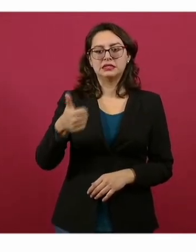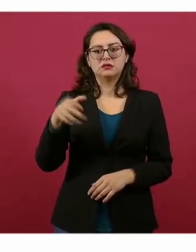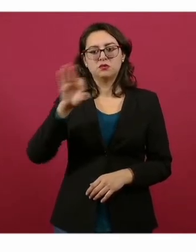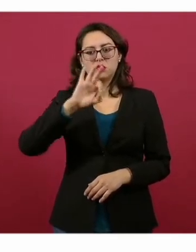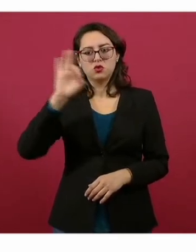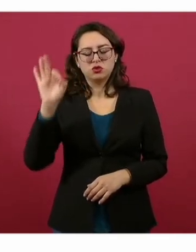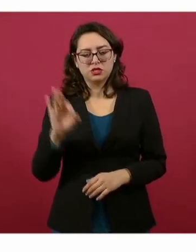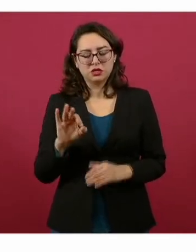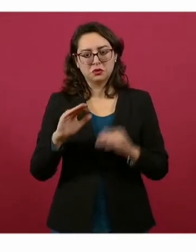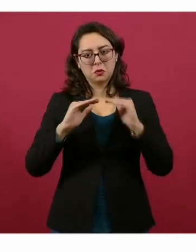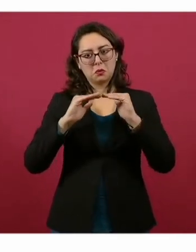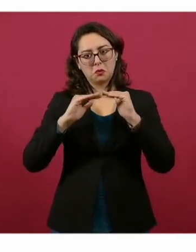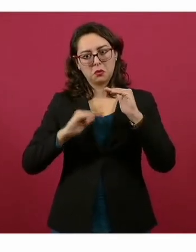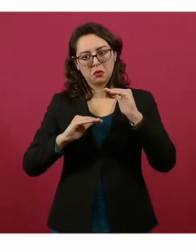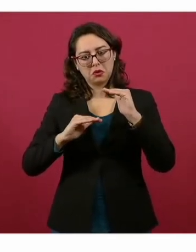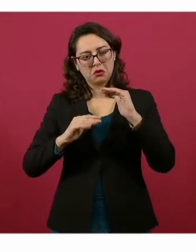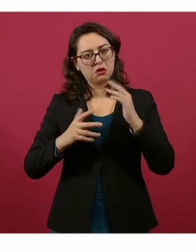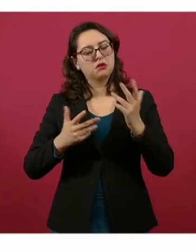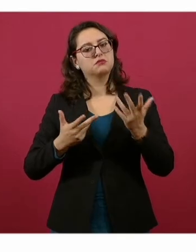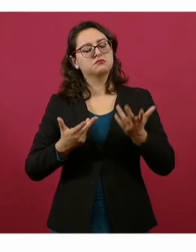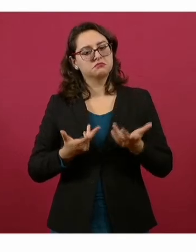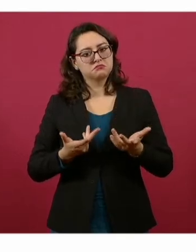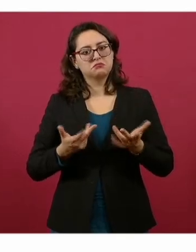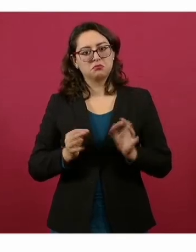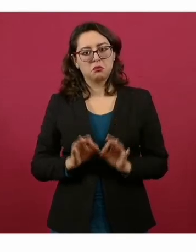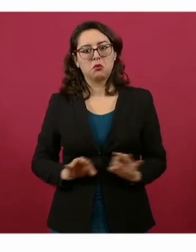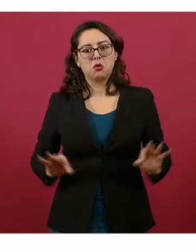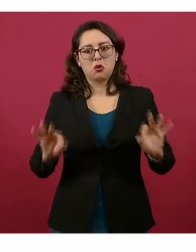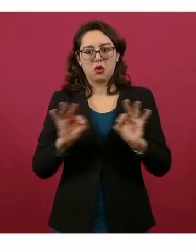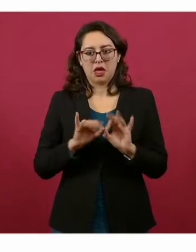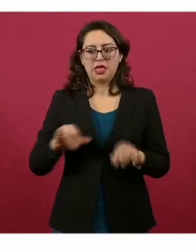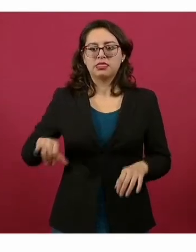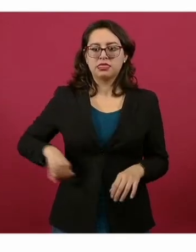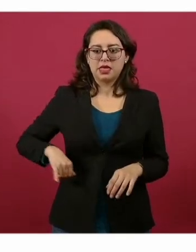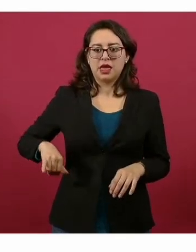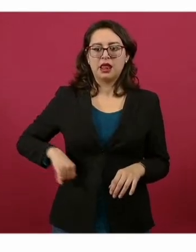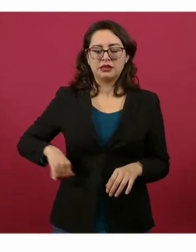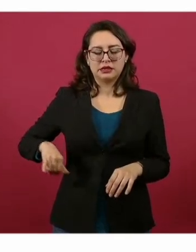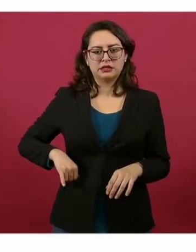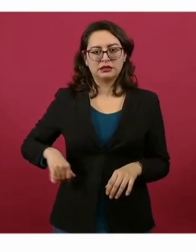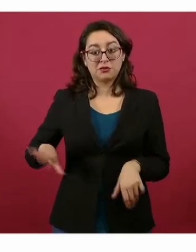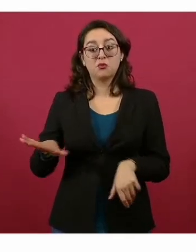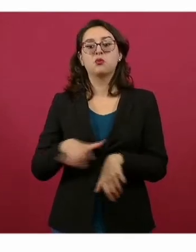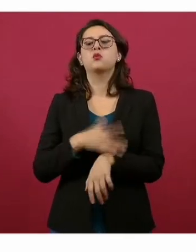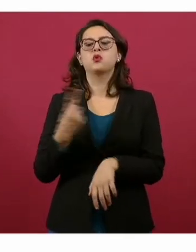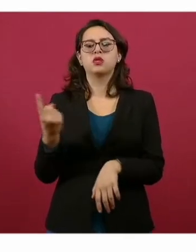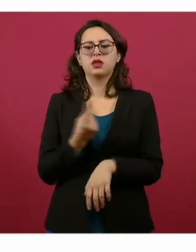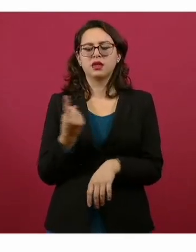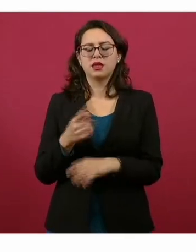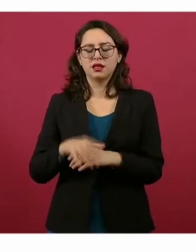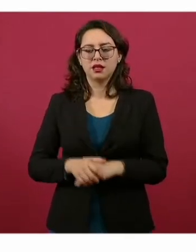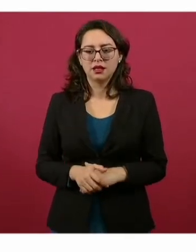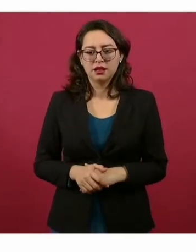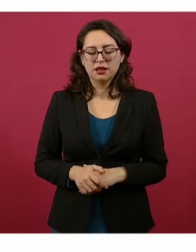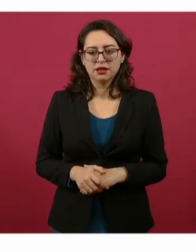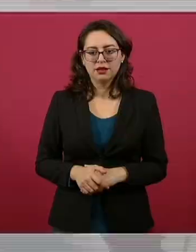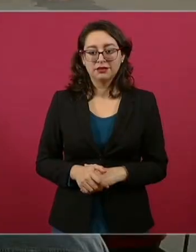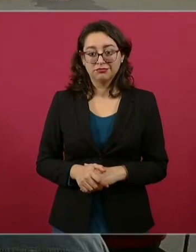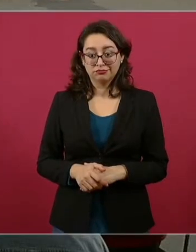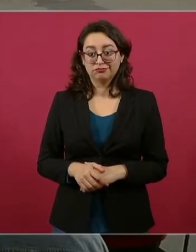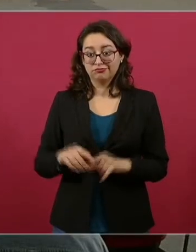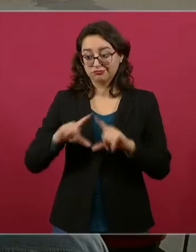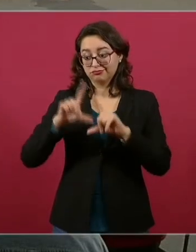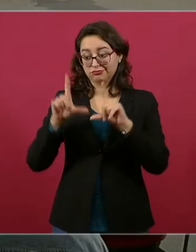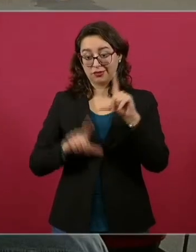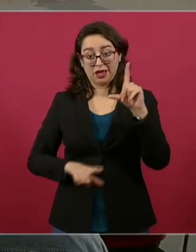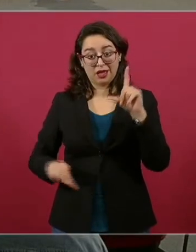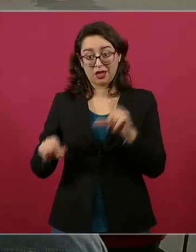porque es cuando más bienes vendieron,